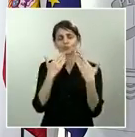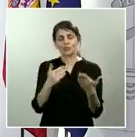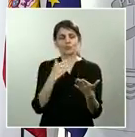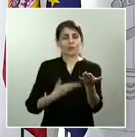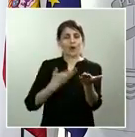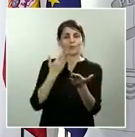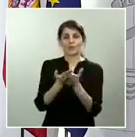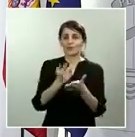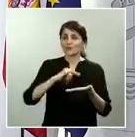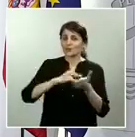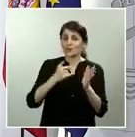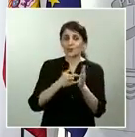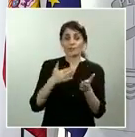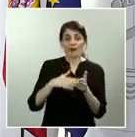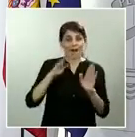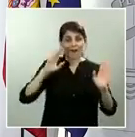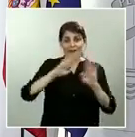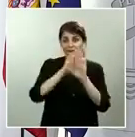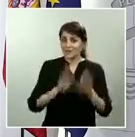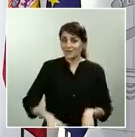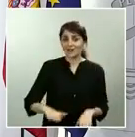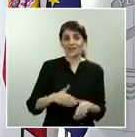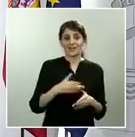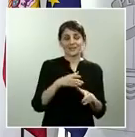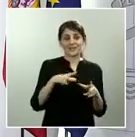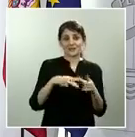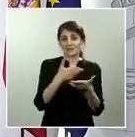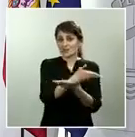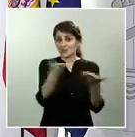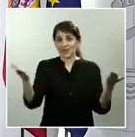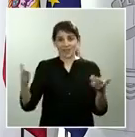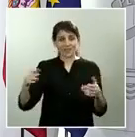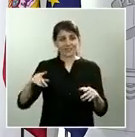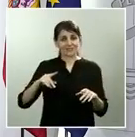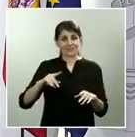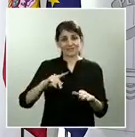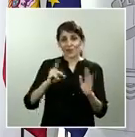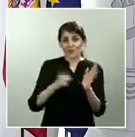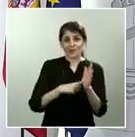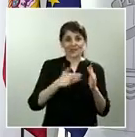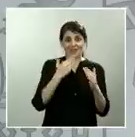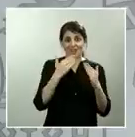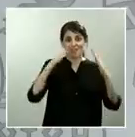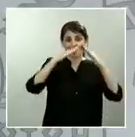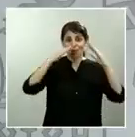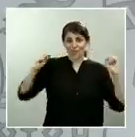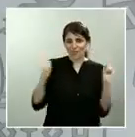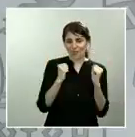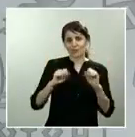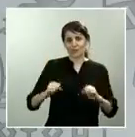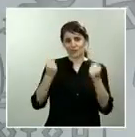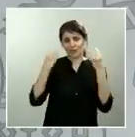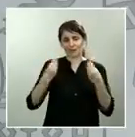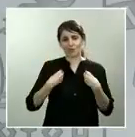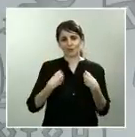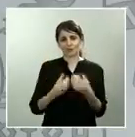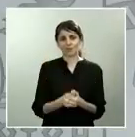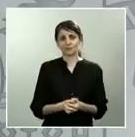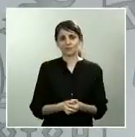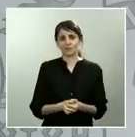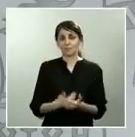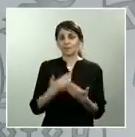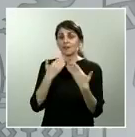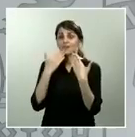podamos beneficiarnos de este confinamiento que está permitiendo salvar vidas y a vosotros los medios de comunicación siempre por estar al día